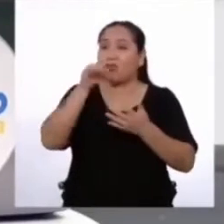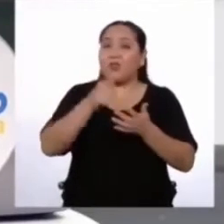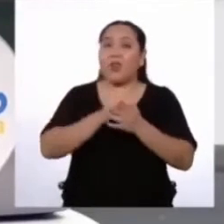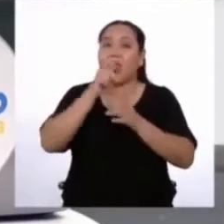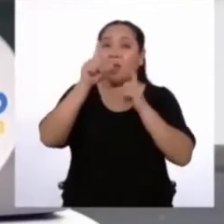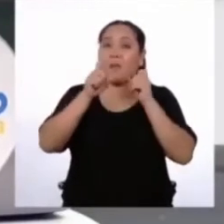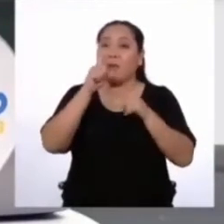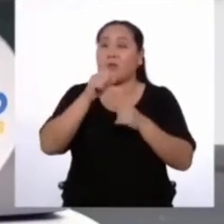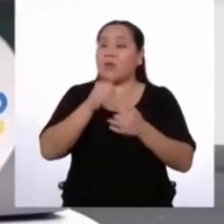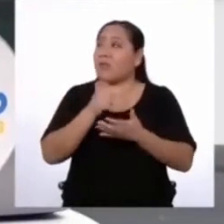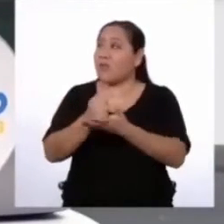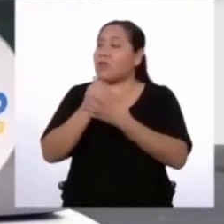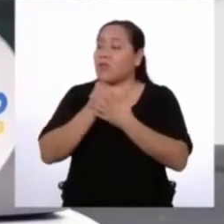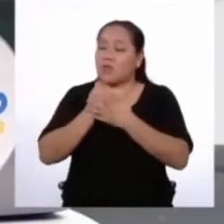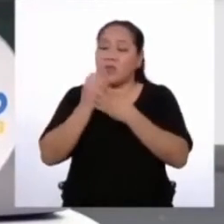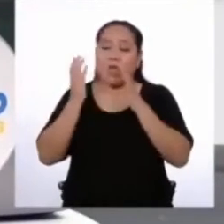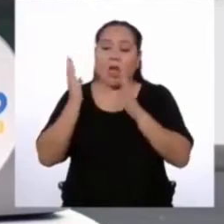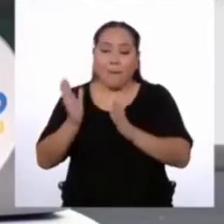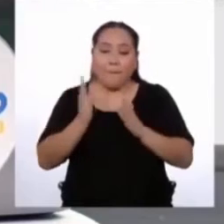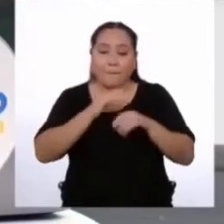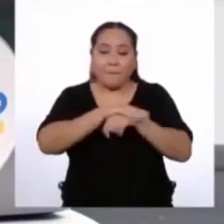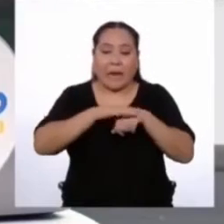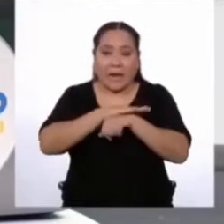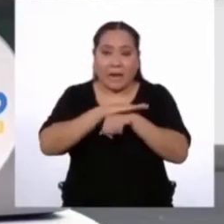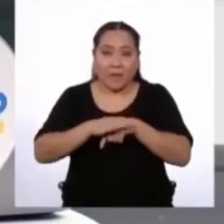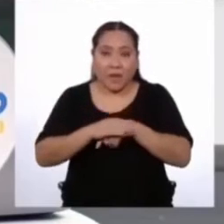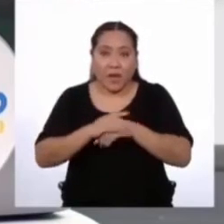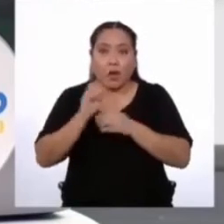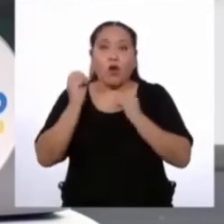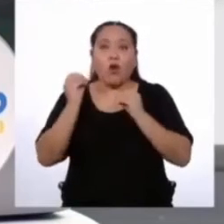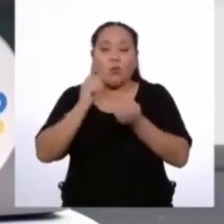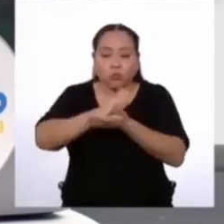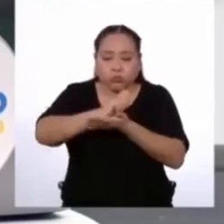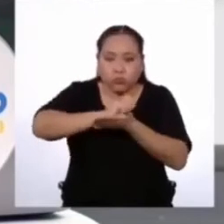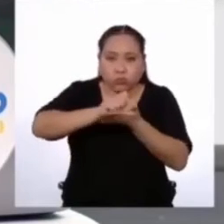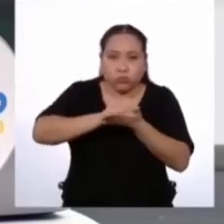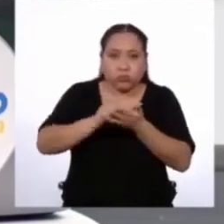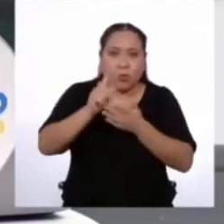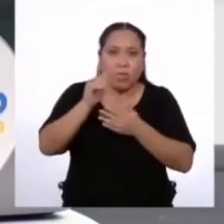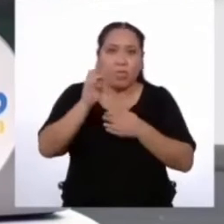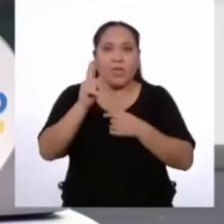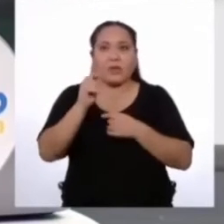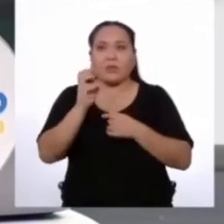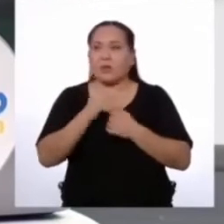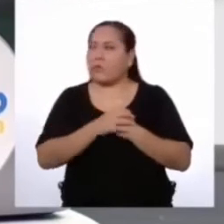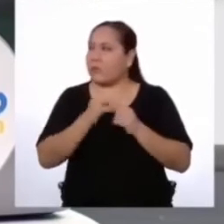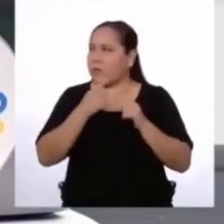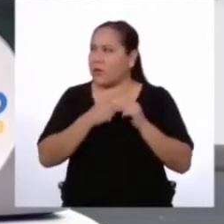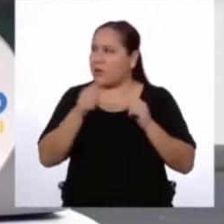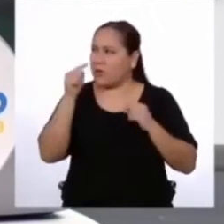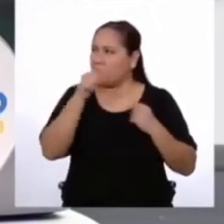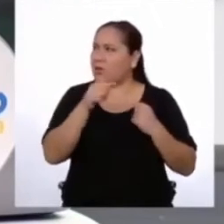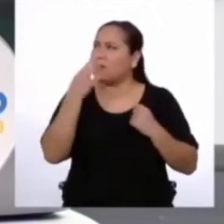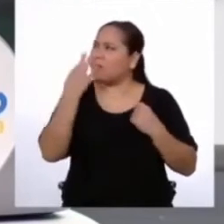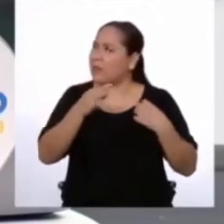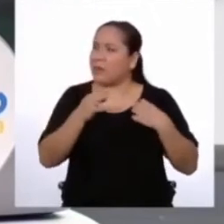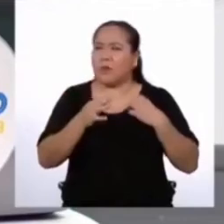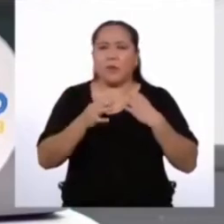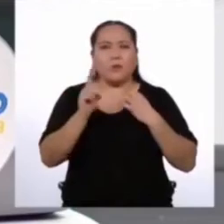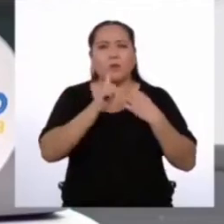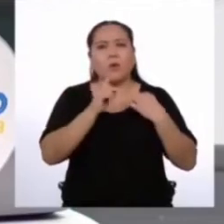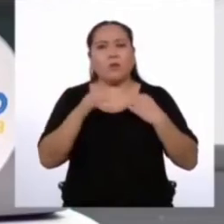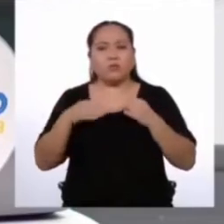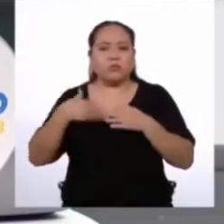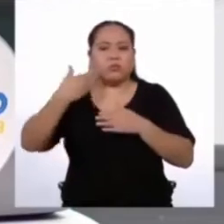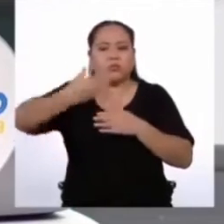que nos pueden servir para planificar la elaboración de un texto. Pero... ¿Eso tenemos que hacerlo siempre? ¿No podemos